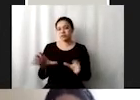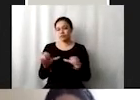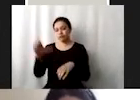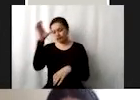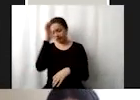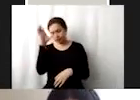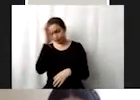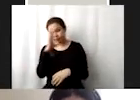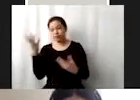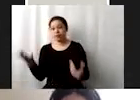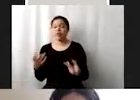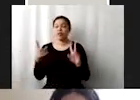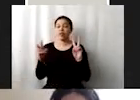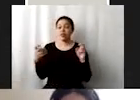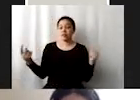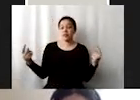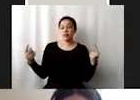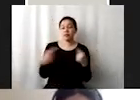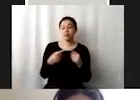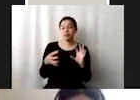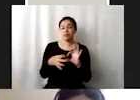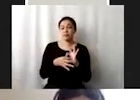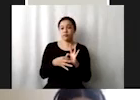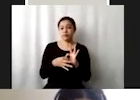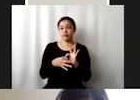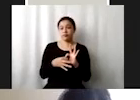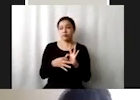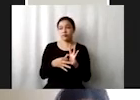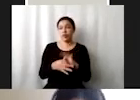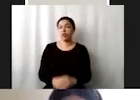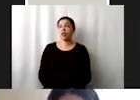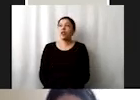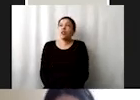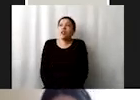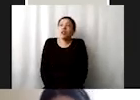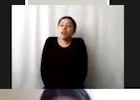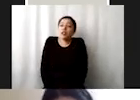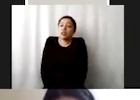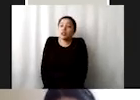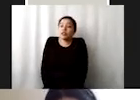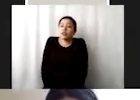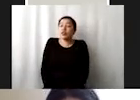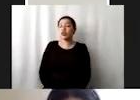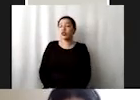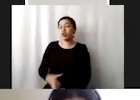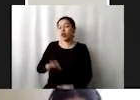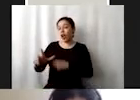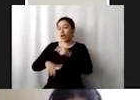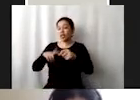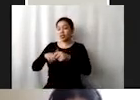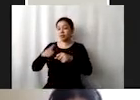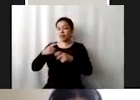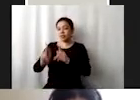a que se relaciona con nuestra invasión a los ecosistemas y bueno aquí las